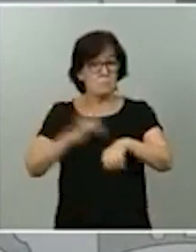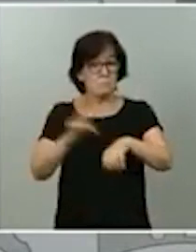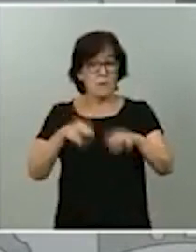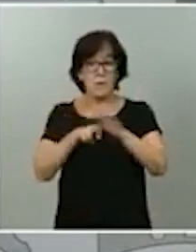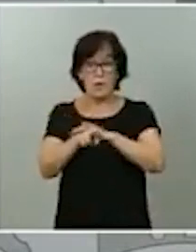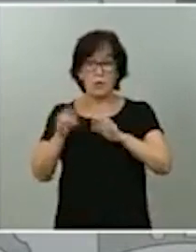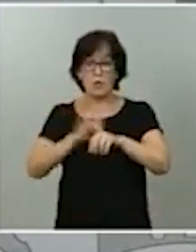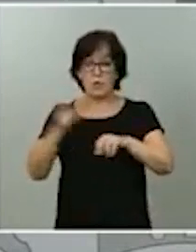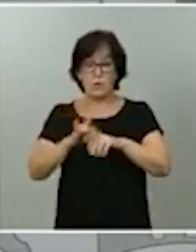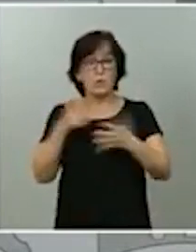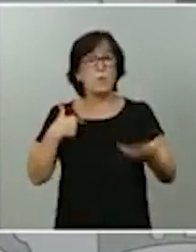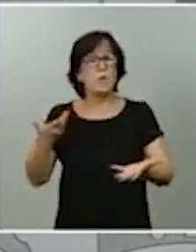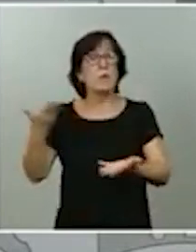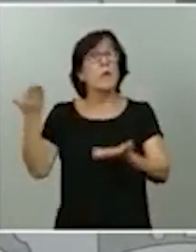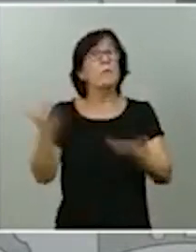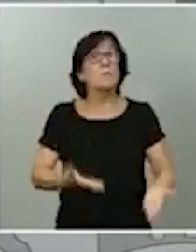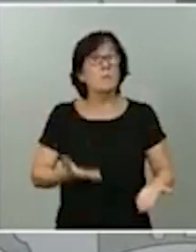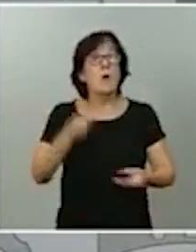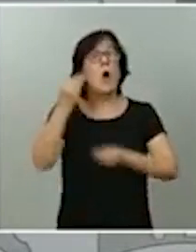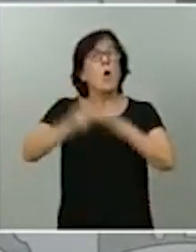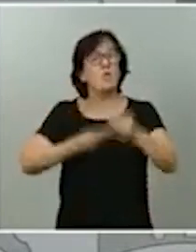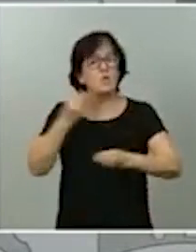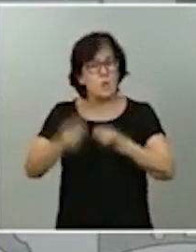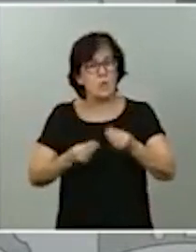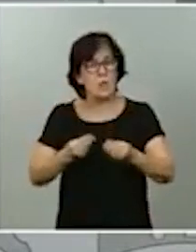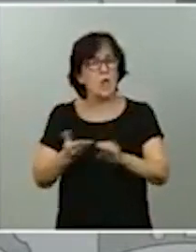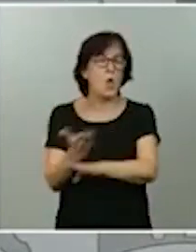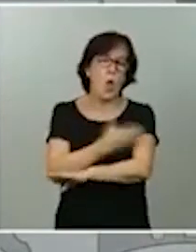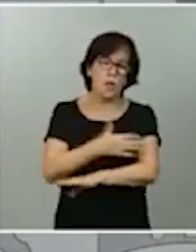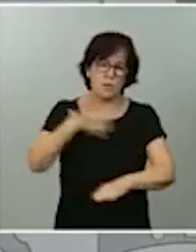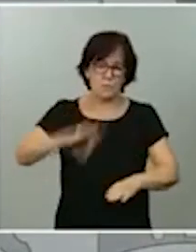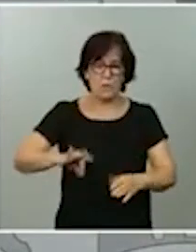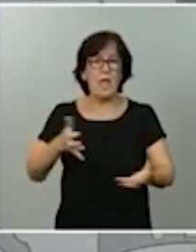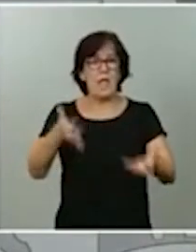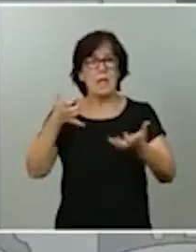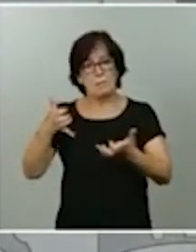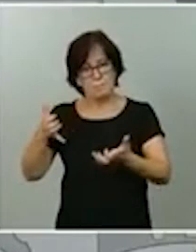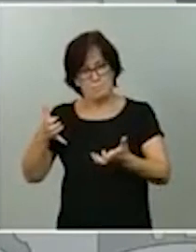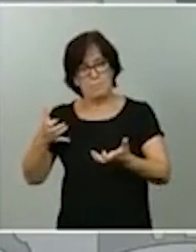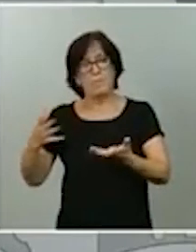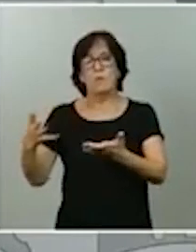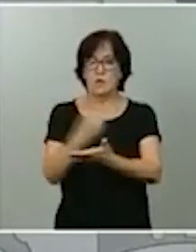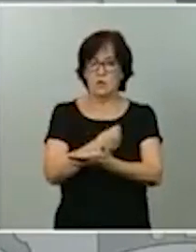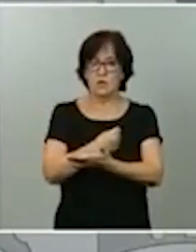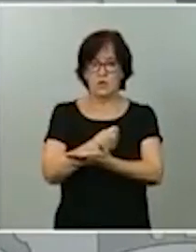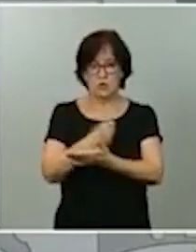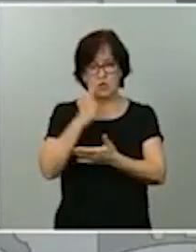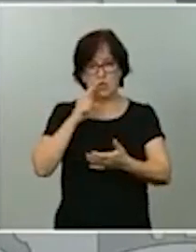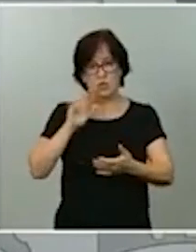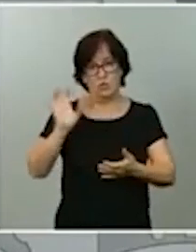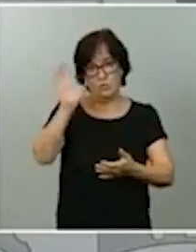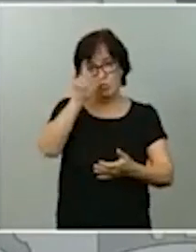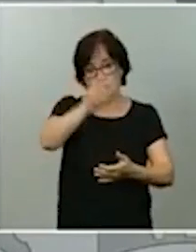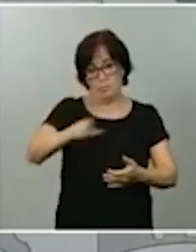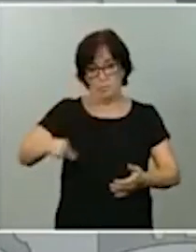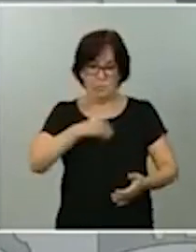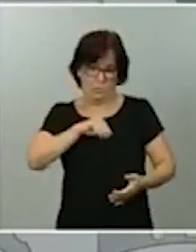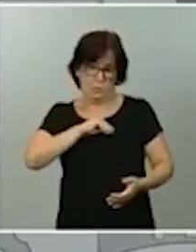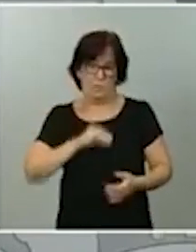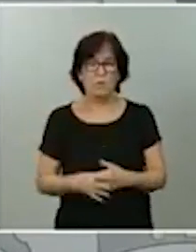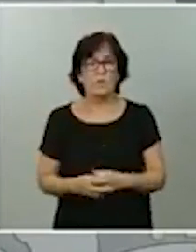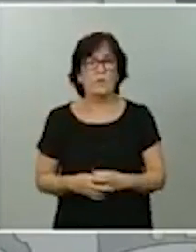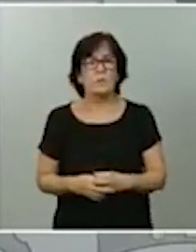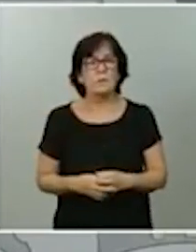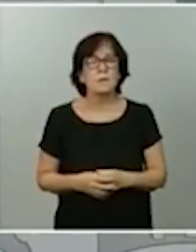las invitamos a utilizarlos cuanto antes en beneficio de todos sus compatriotas, de todos nuestros compatriotas. Los medios